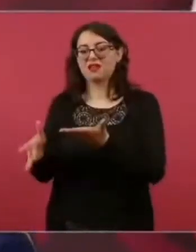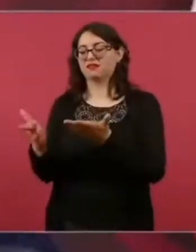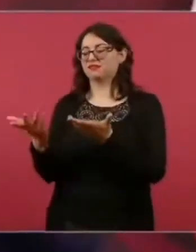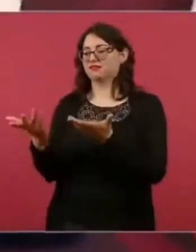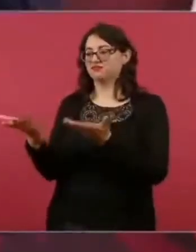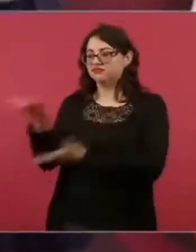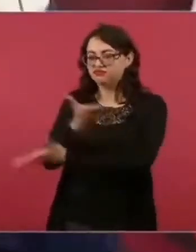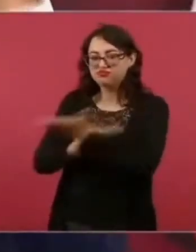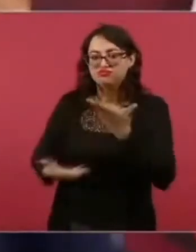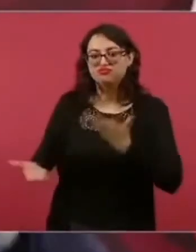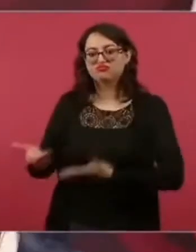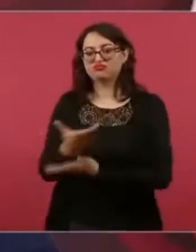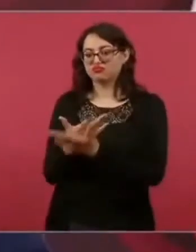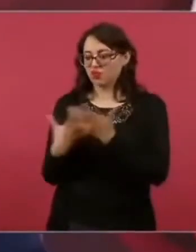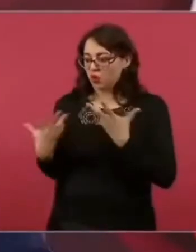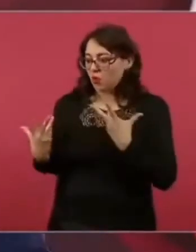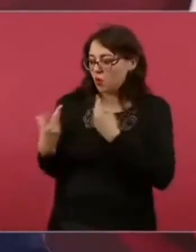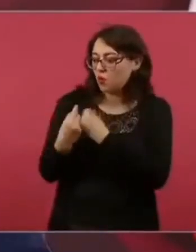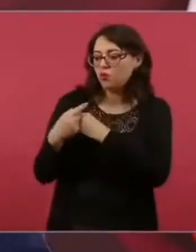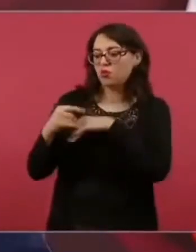para transformar